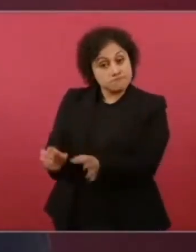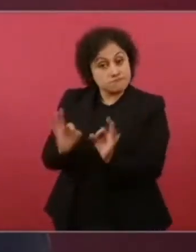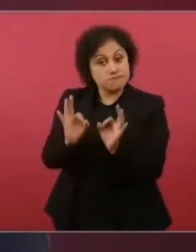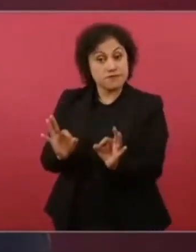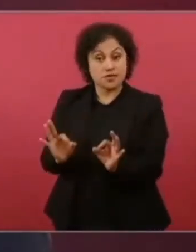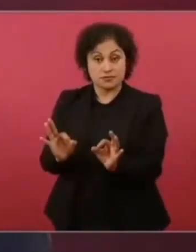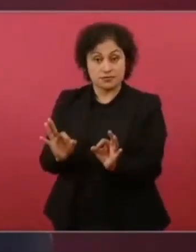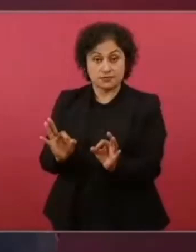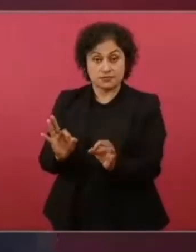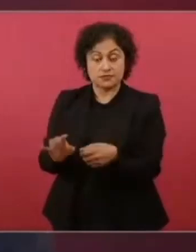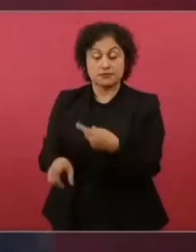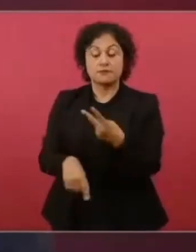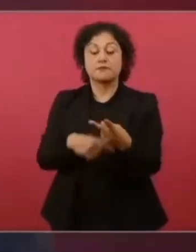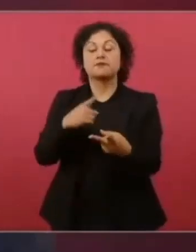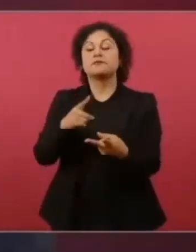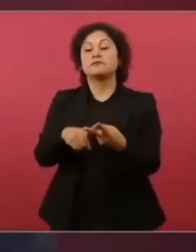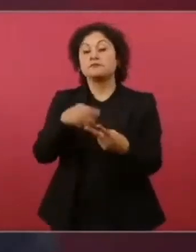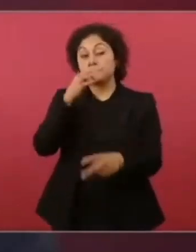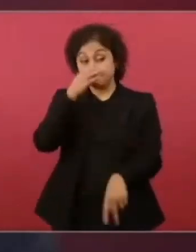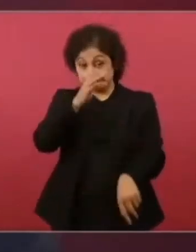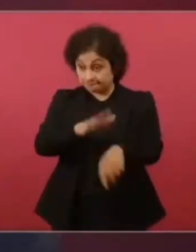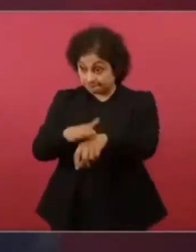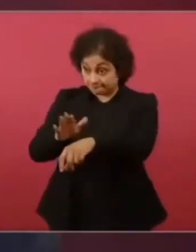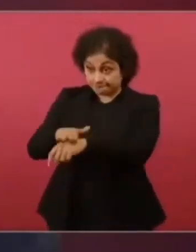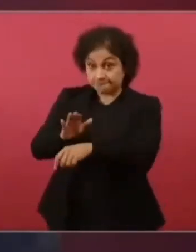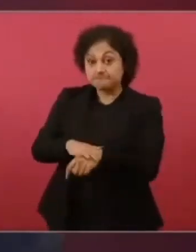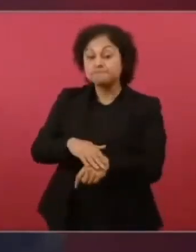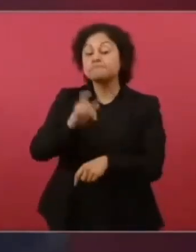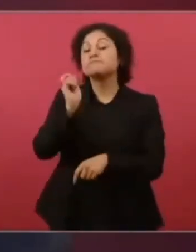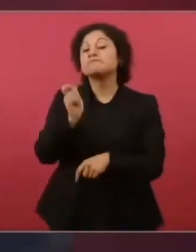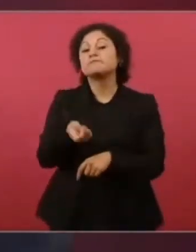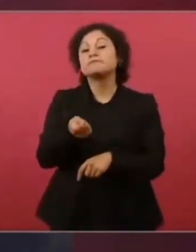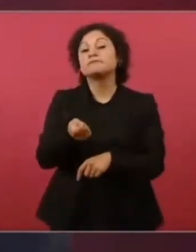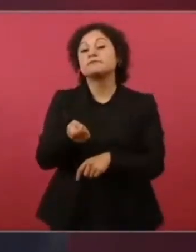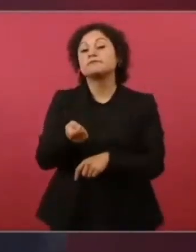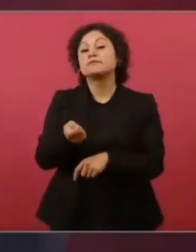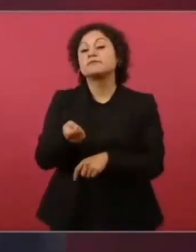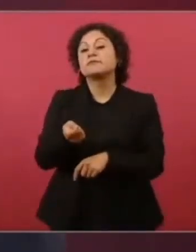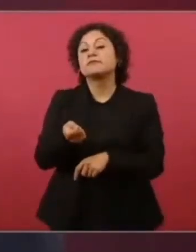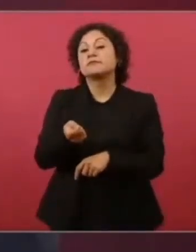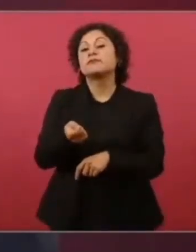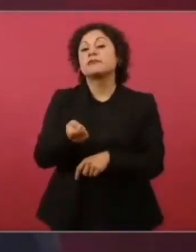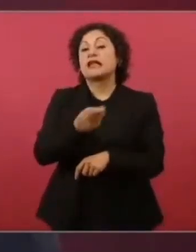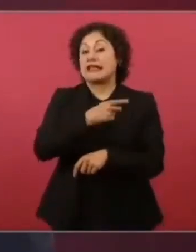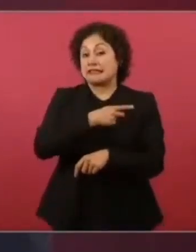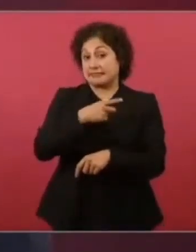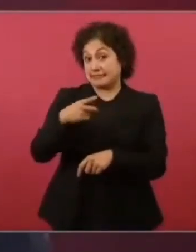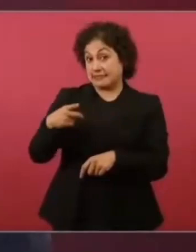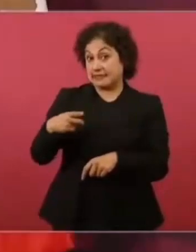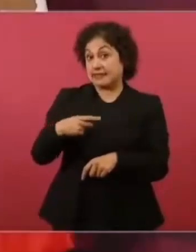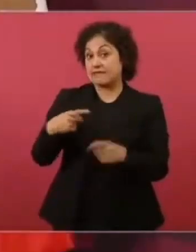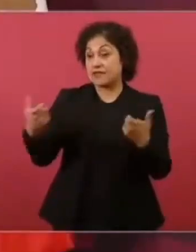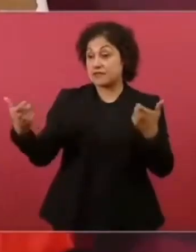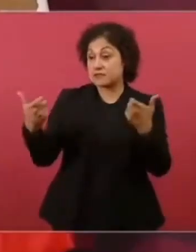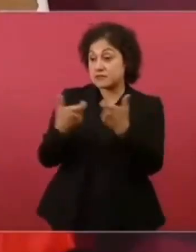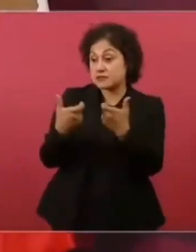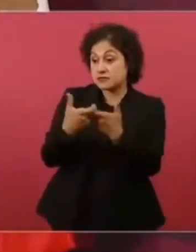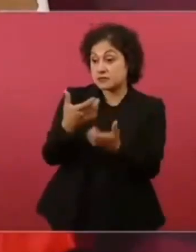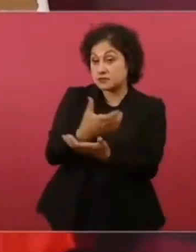Ahora hay que hacer realidad del reparto de utilidades,